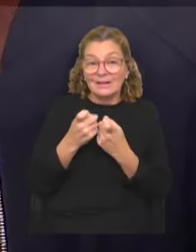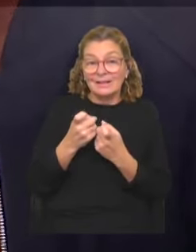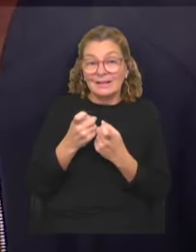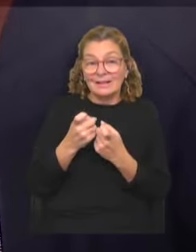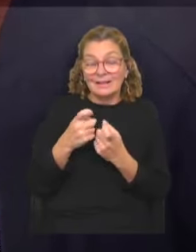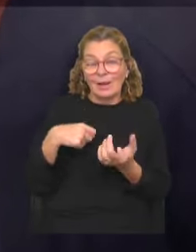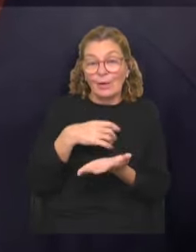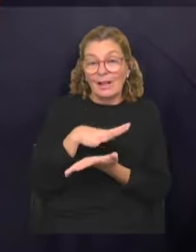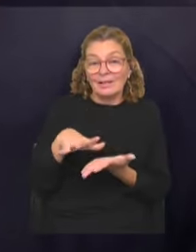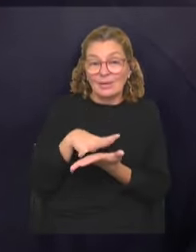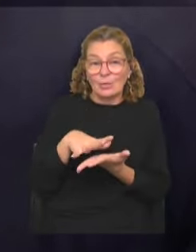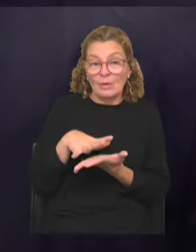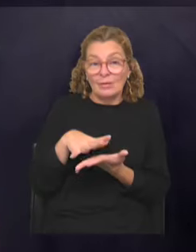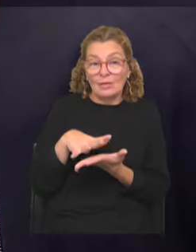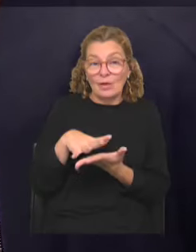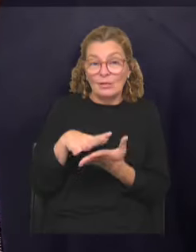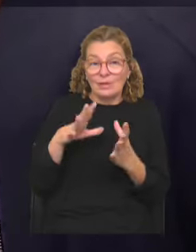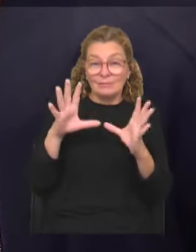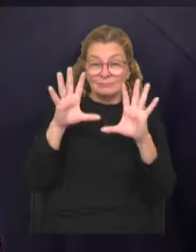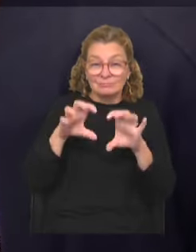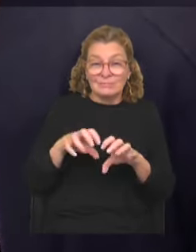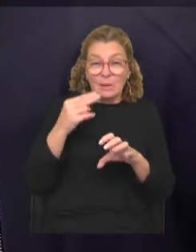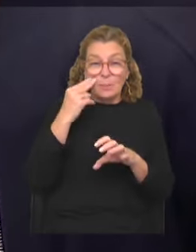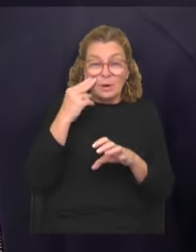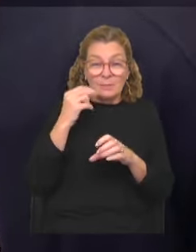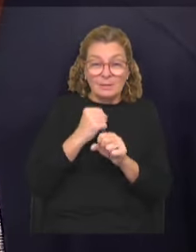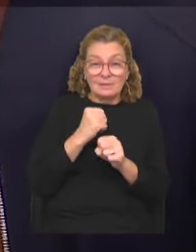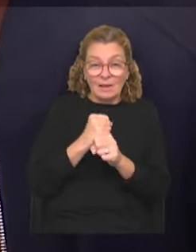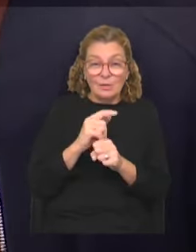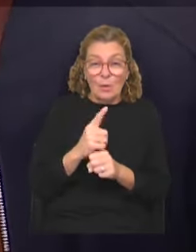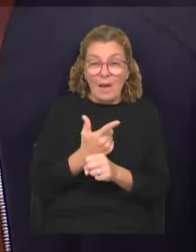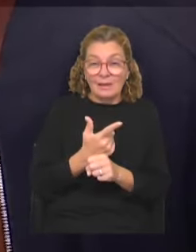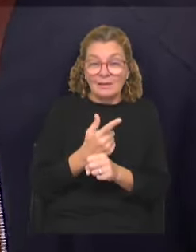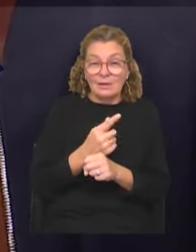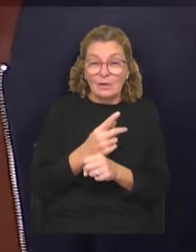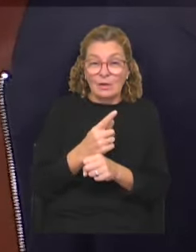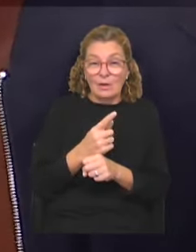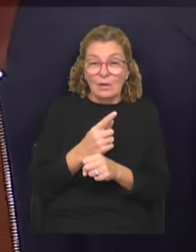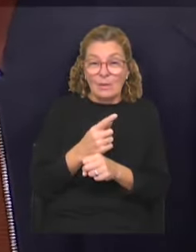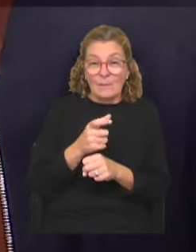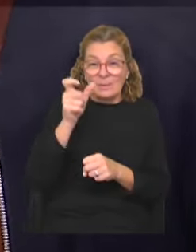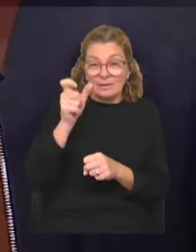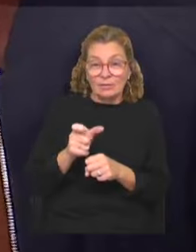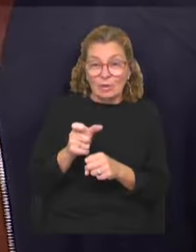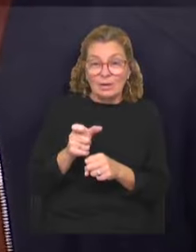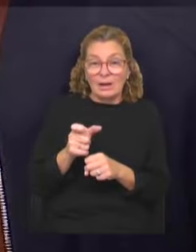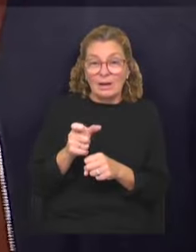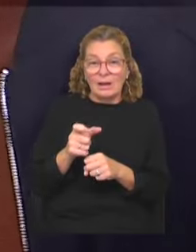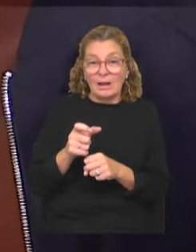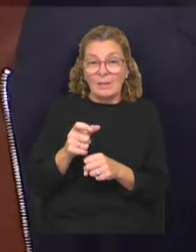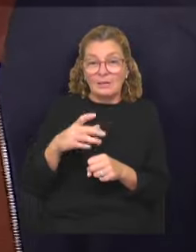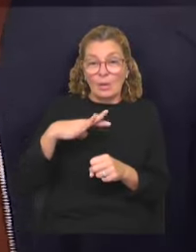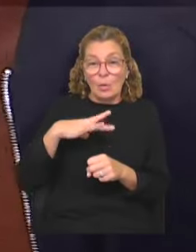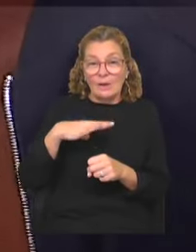ver con la situación de deterioro de las condiciones laborales. No hay Cuidacoches vocacionales. Muchas veces son